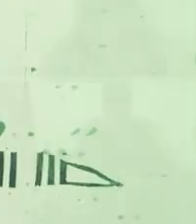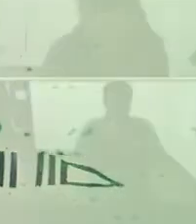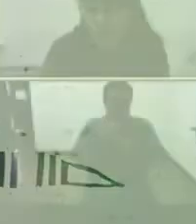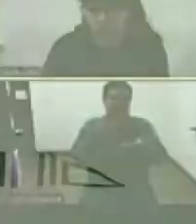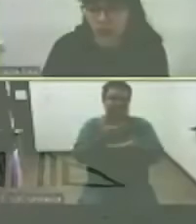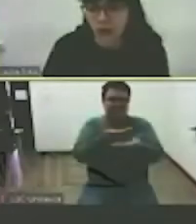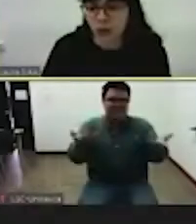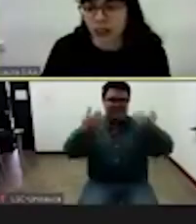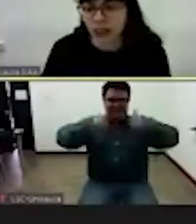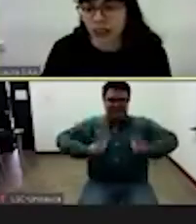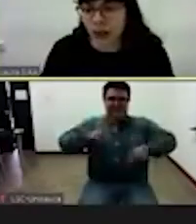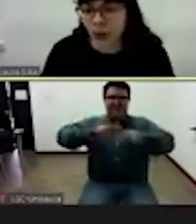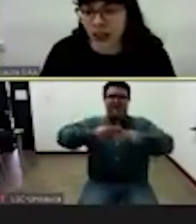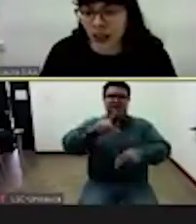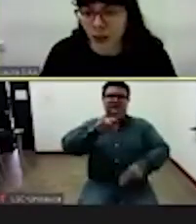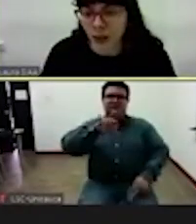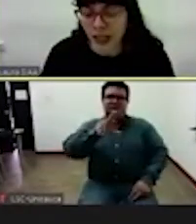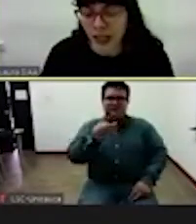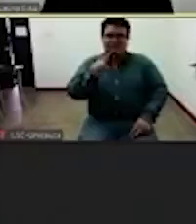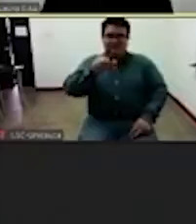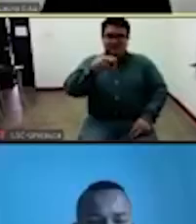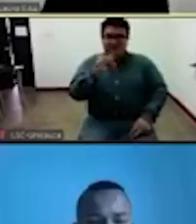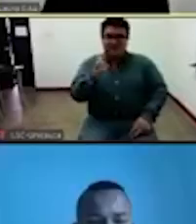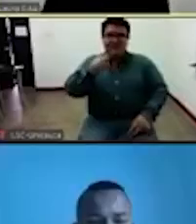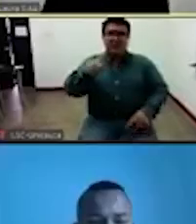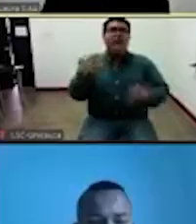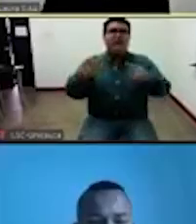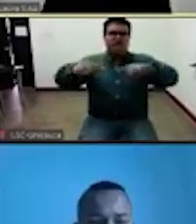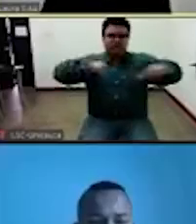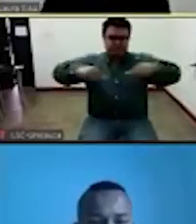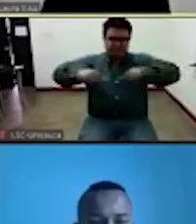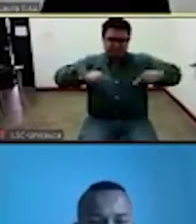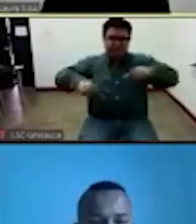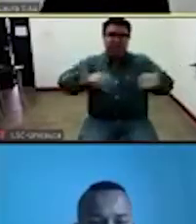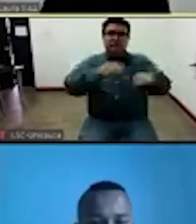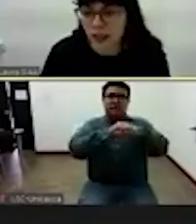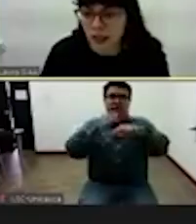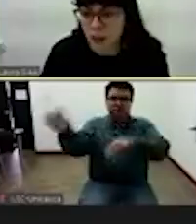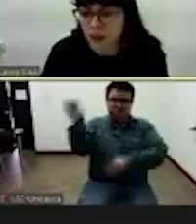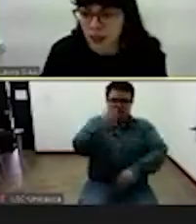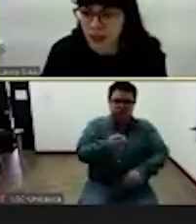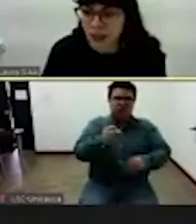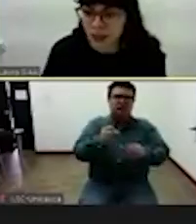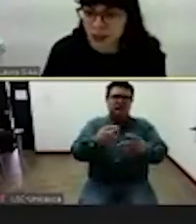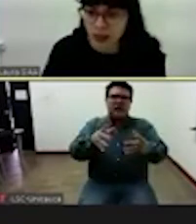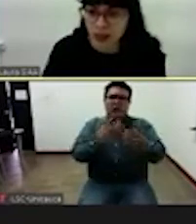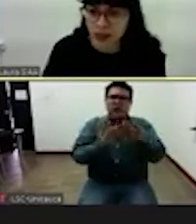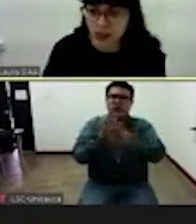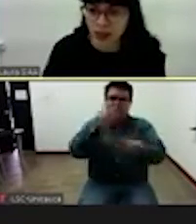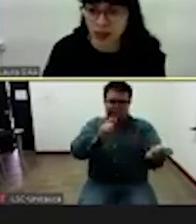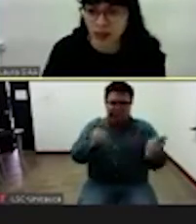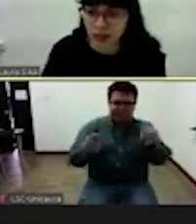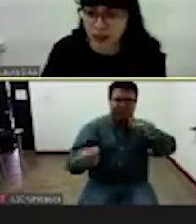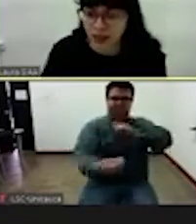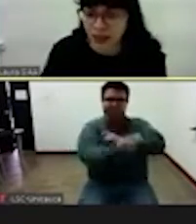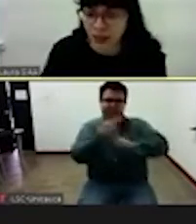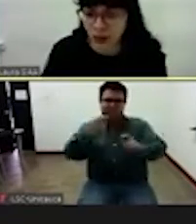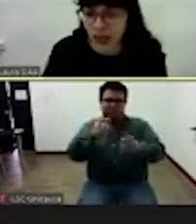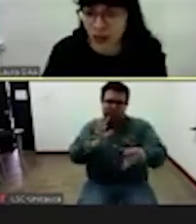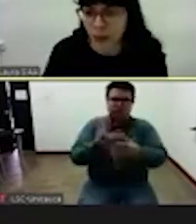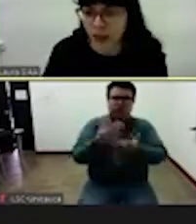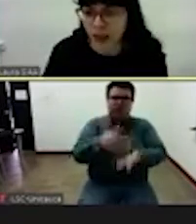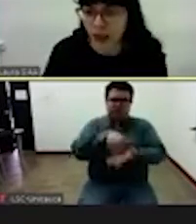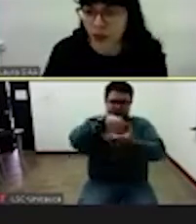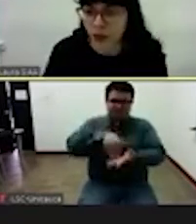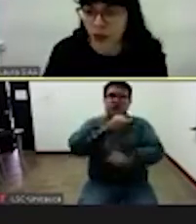y seré la moderadora de la ponencia titulada transmodernidad expresiones artísticas y resistencia